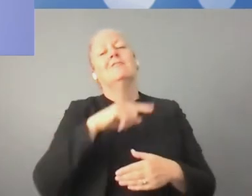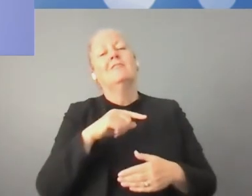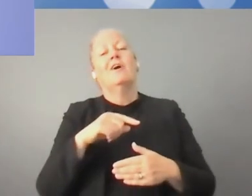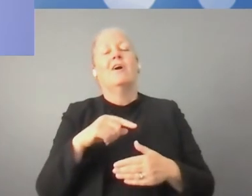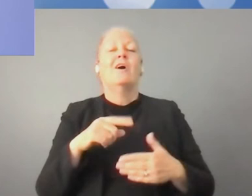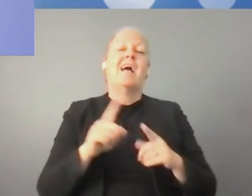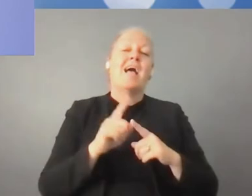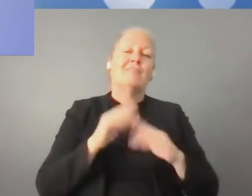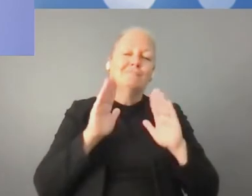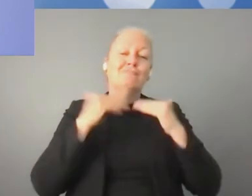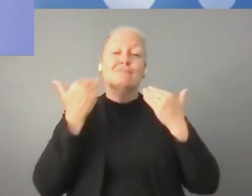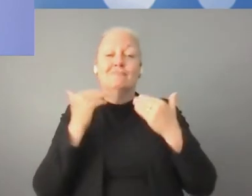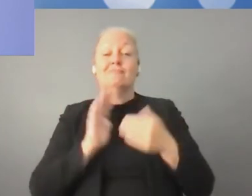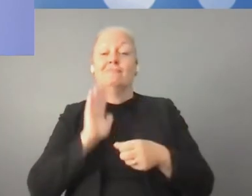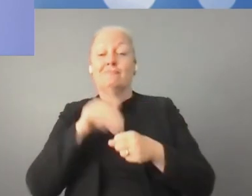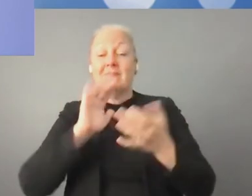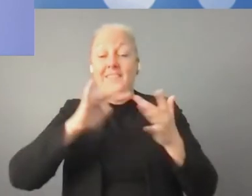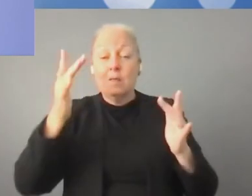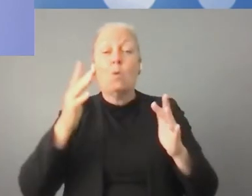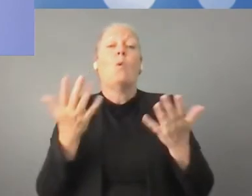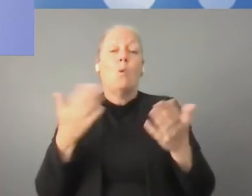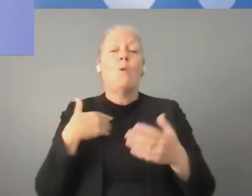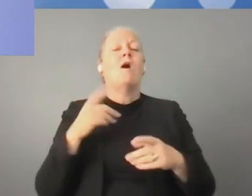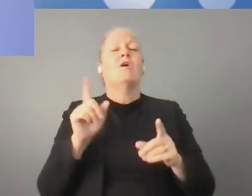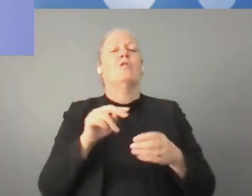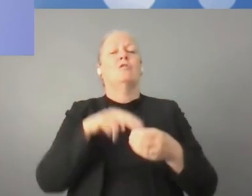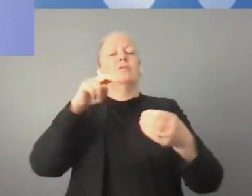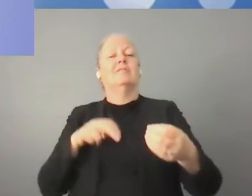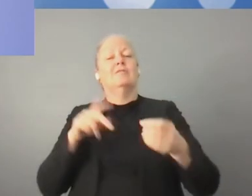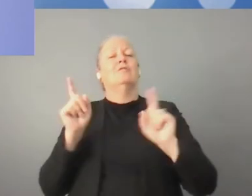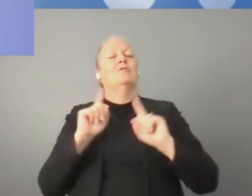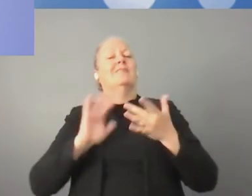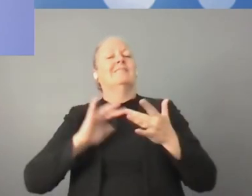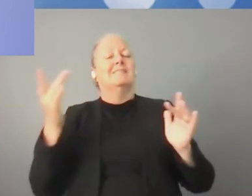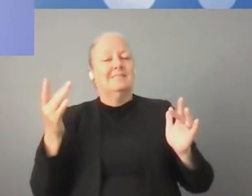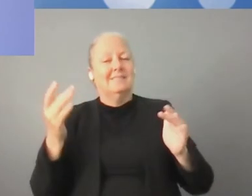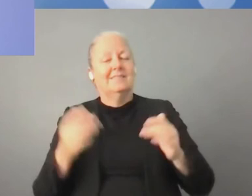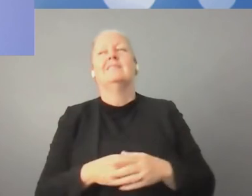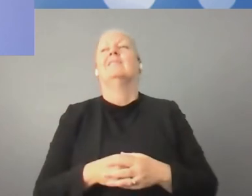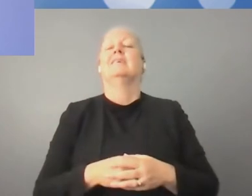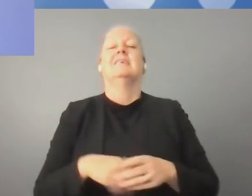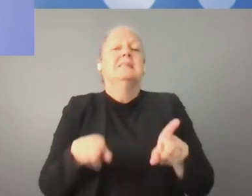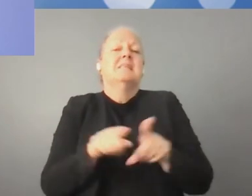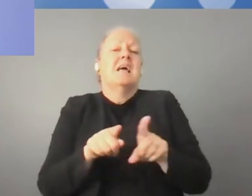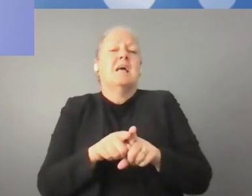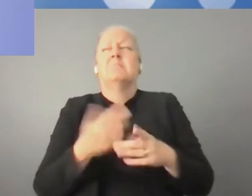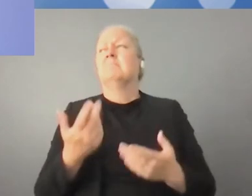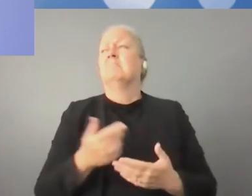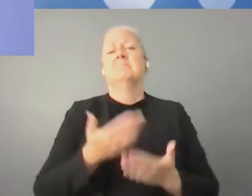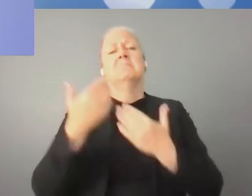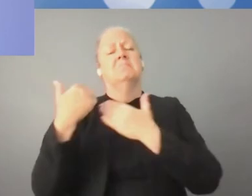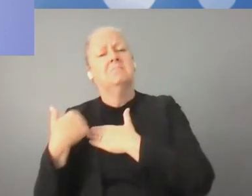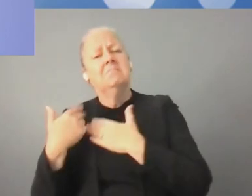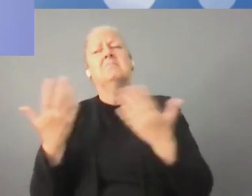acceso a diferentes opciones de acceso a los servicios digitales públicos. Debemos crear